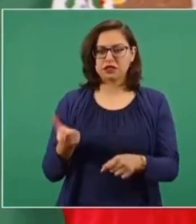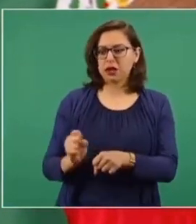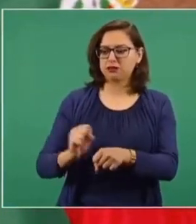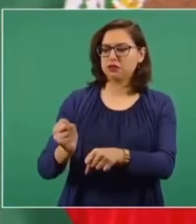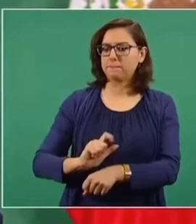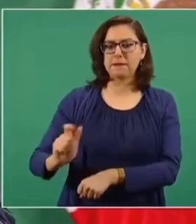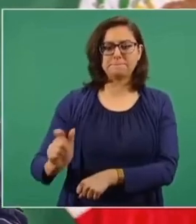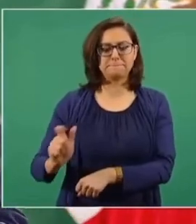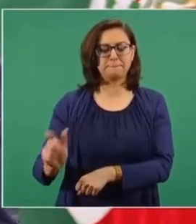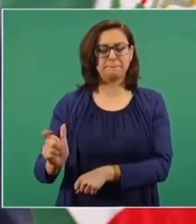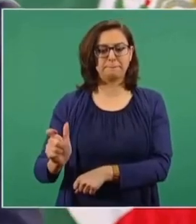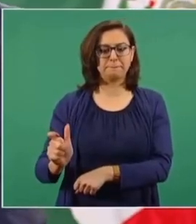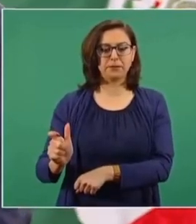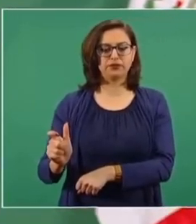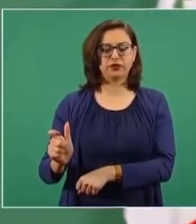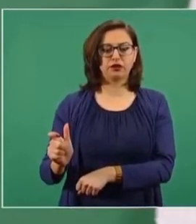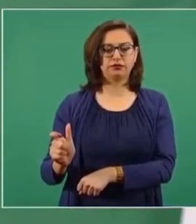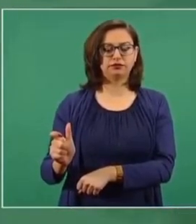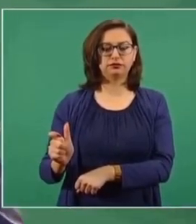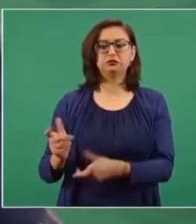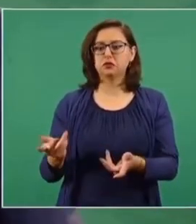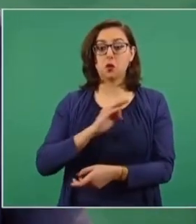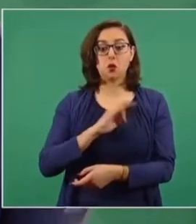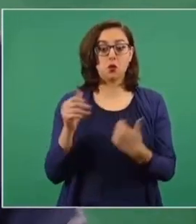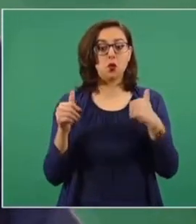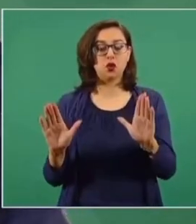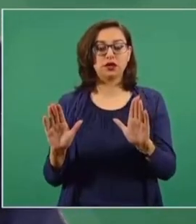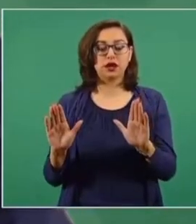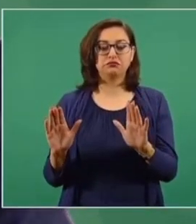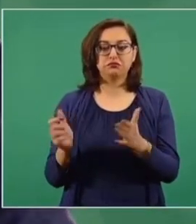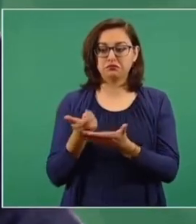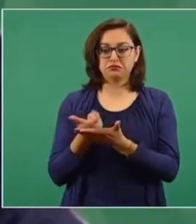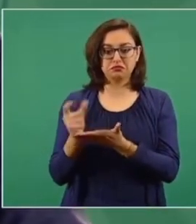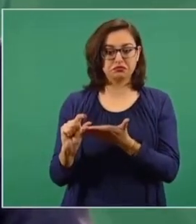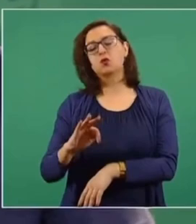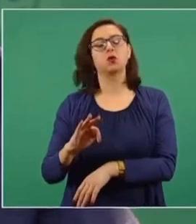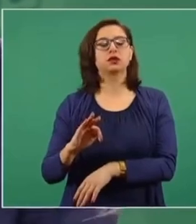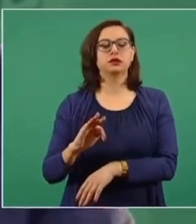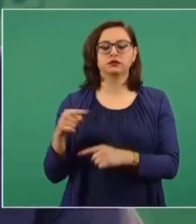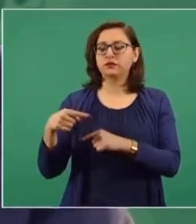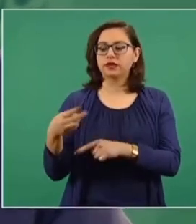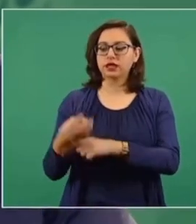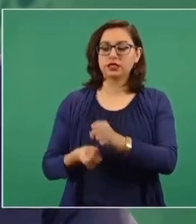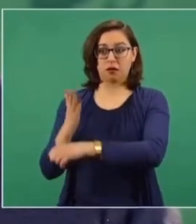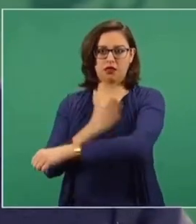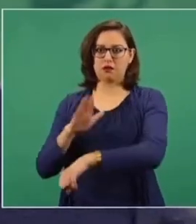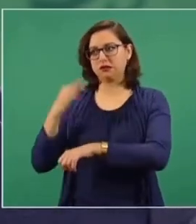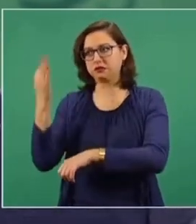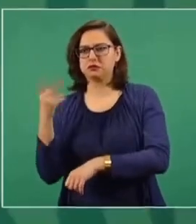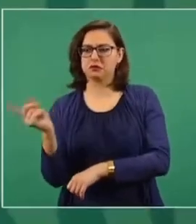que incluso podría hasta ser mejor que lo que ahora se recibe. Está tres años trabajando,